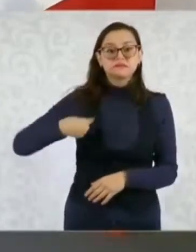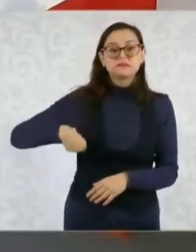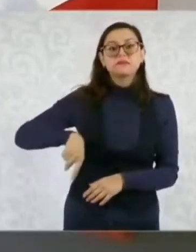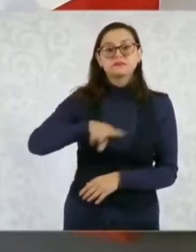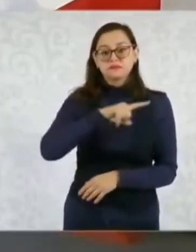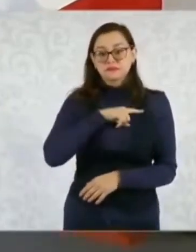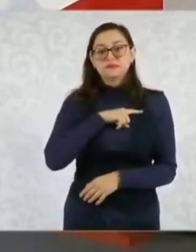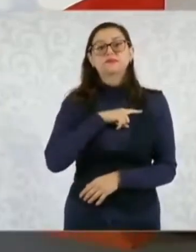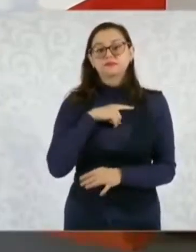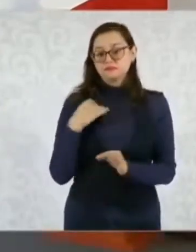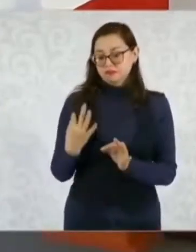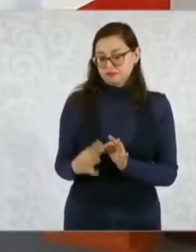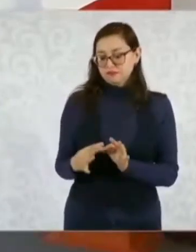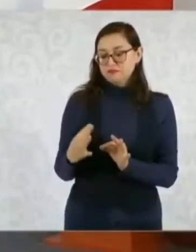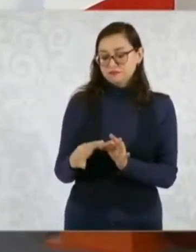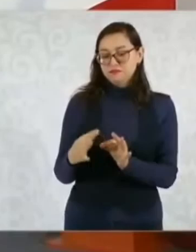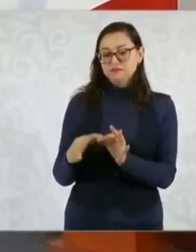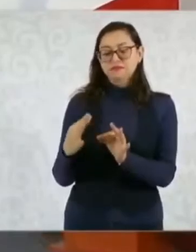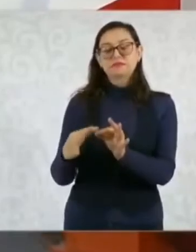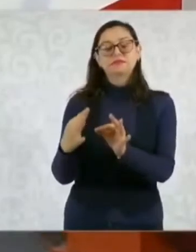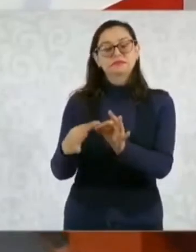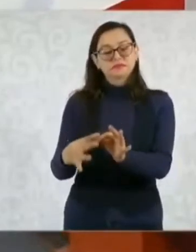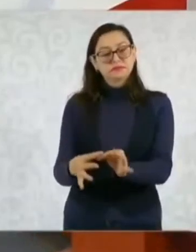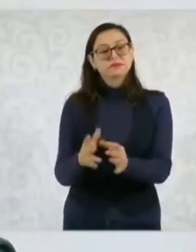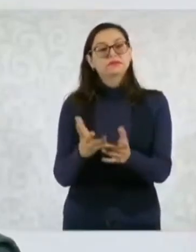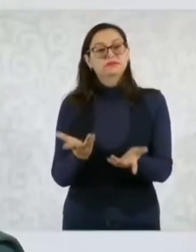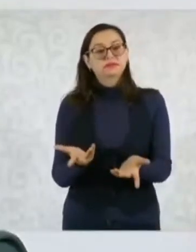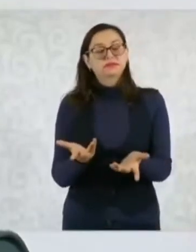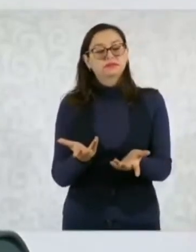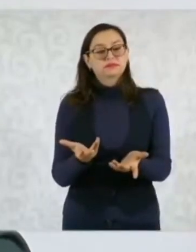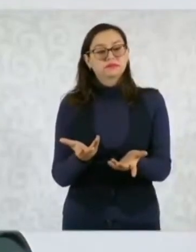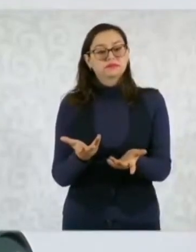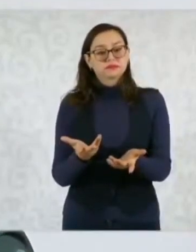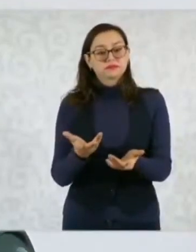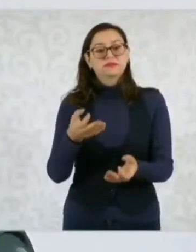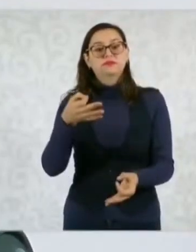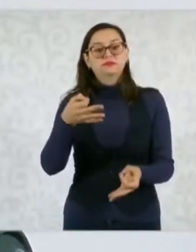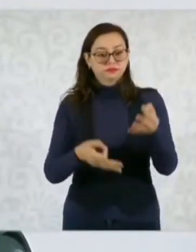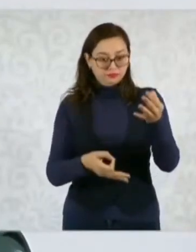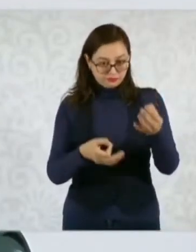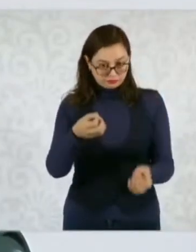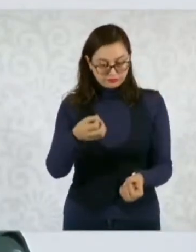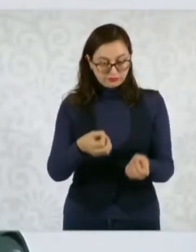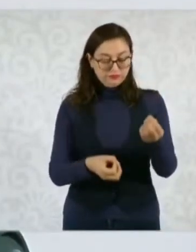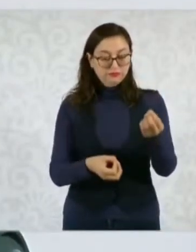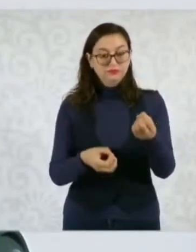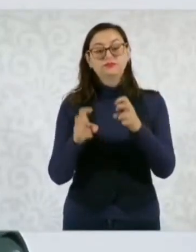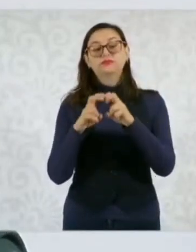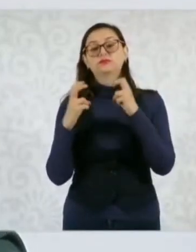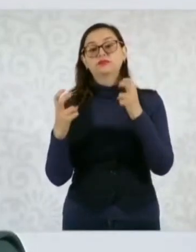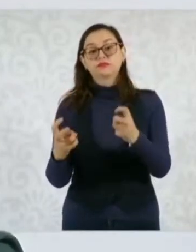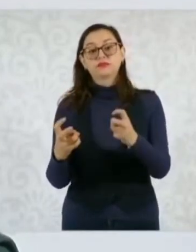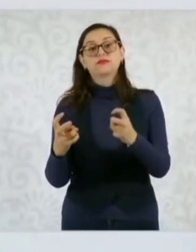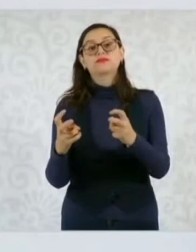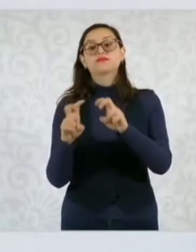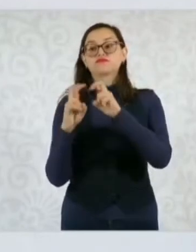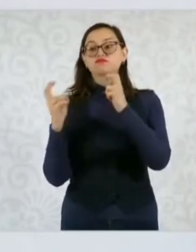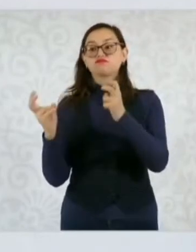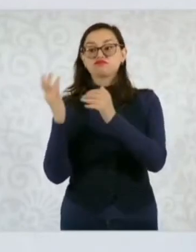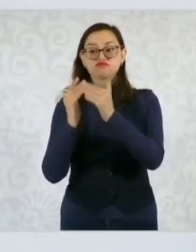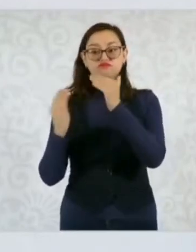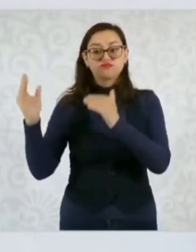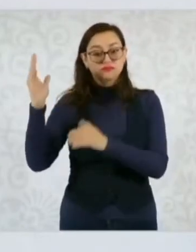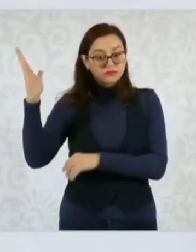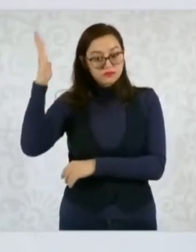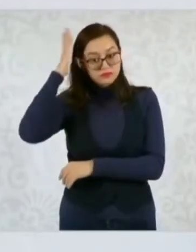hacer lo que se haga bien y que sean jueces, magistrados y ministros o ministras